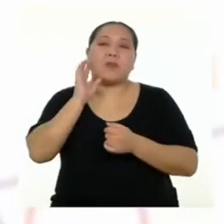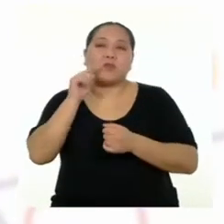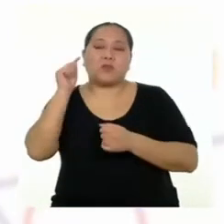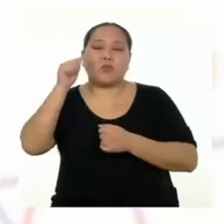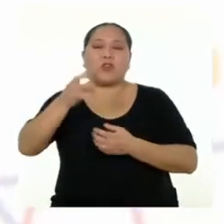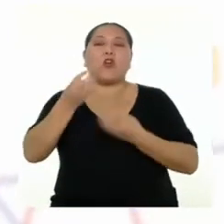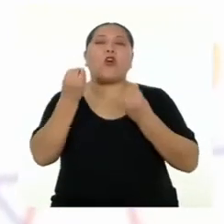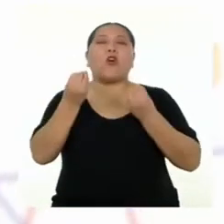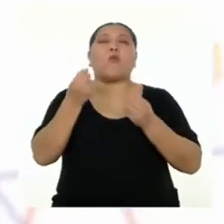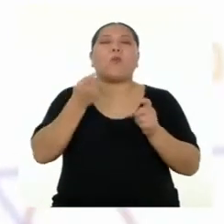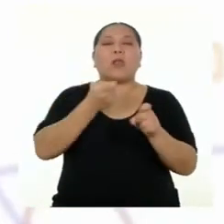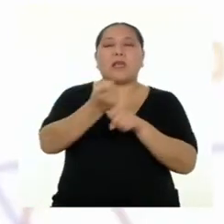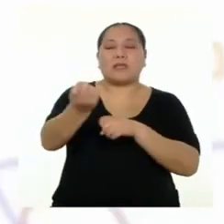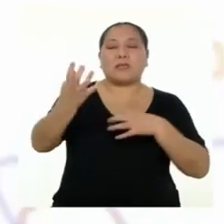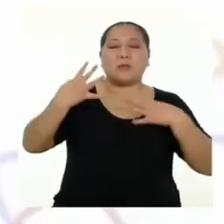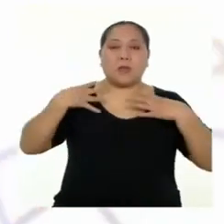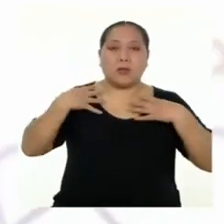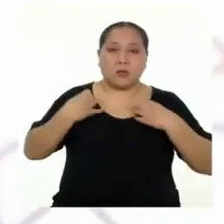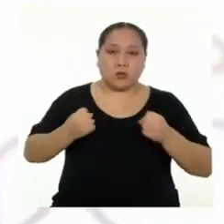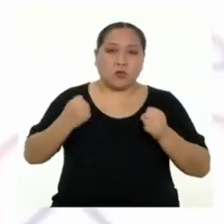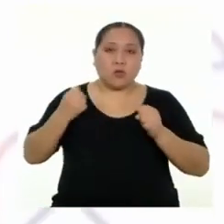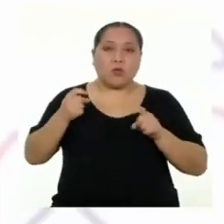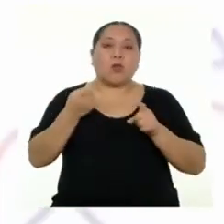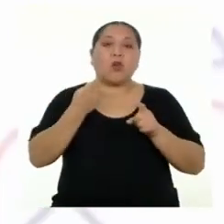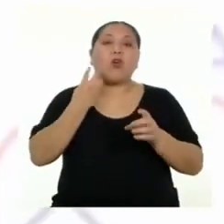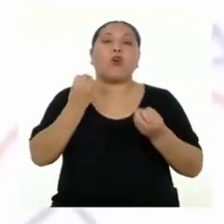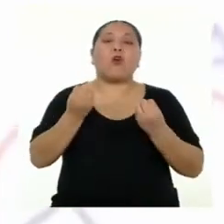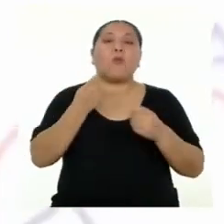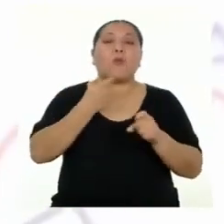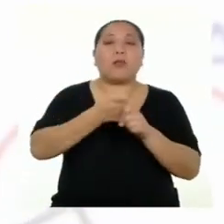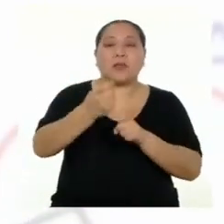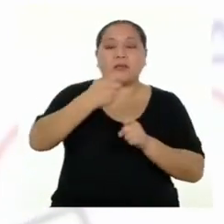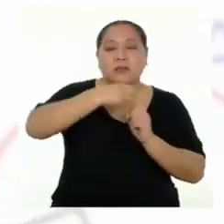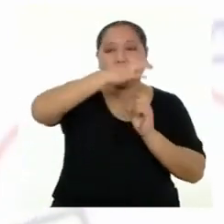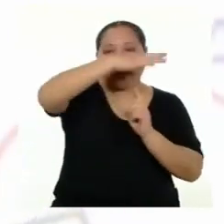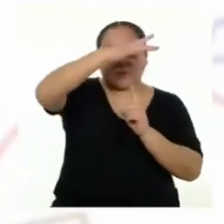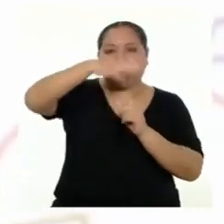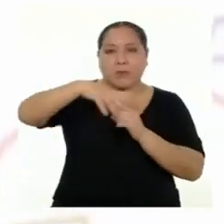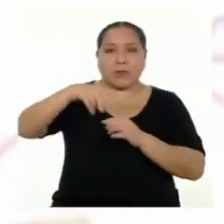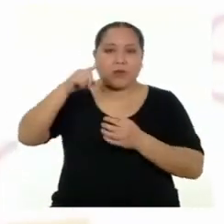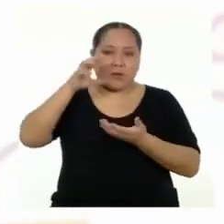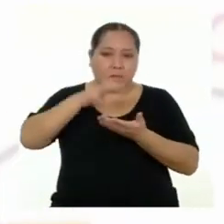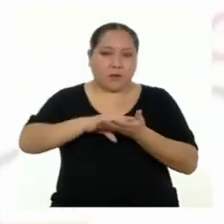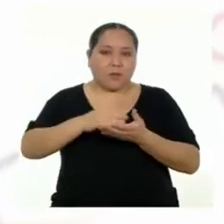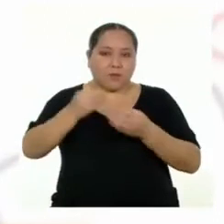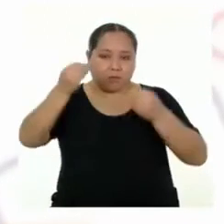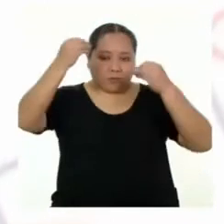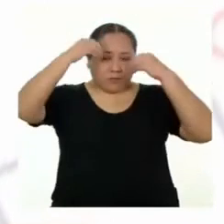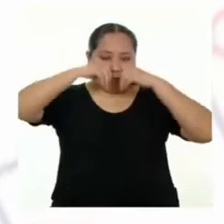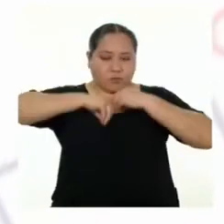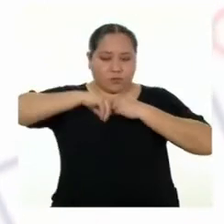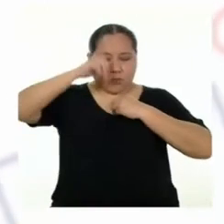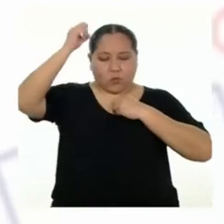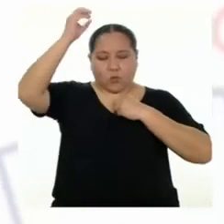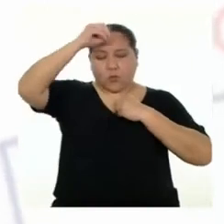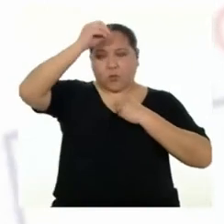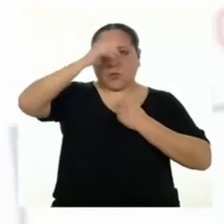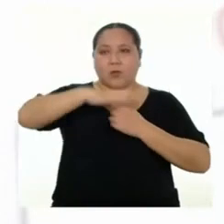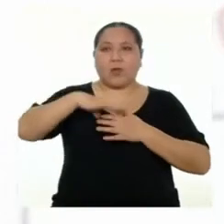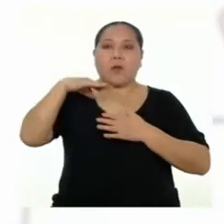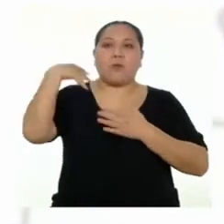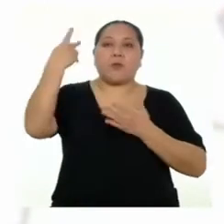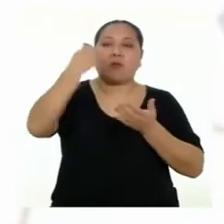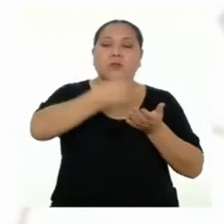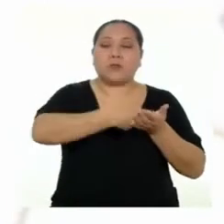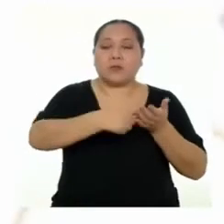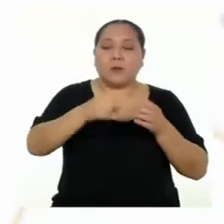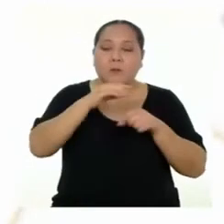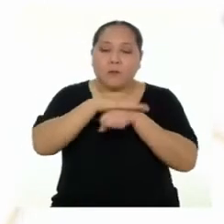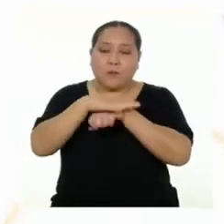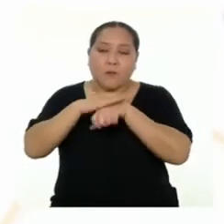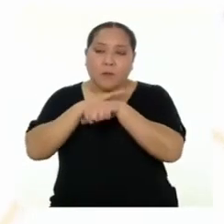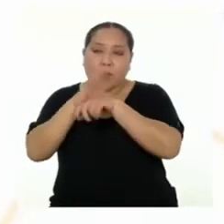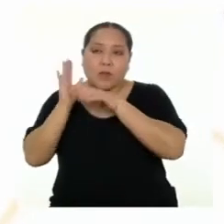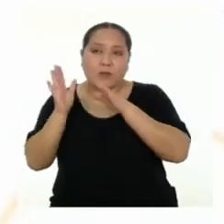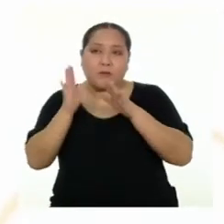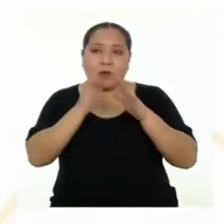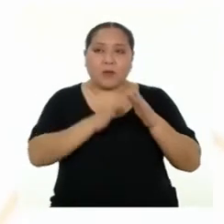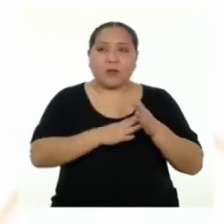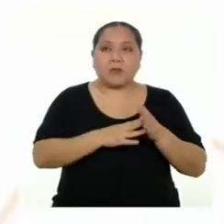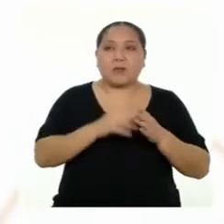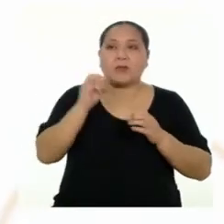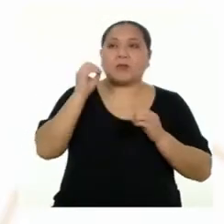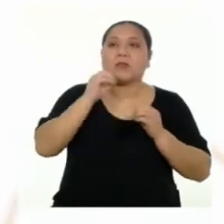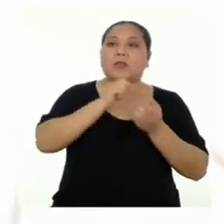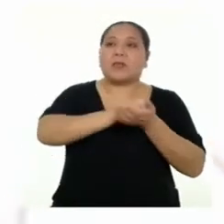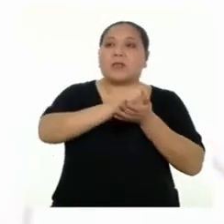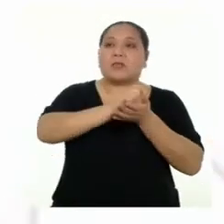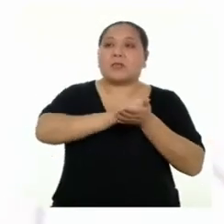y el ambiente. Y asumimos una postura frente a este problema. La siguiente semana planificaremos y escribiremos